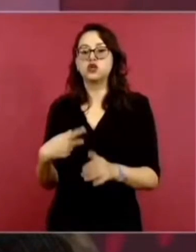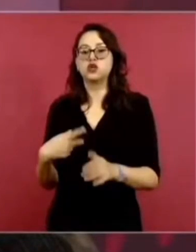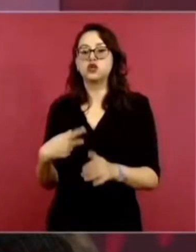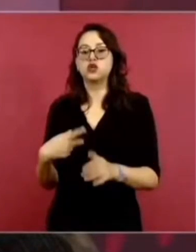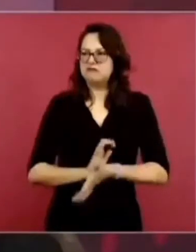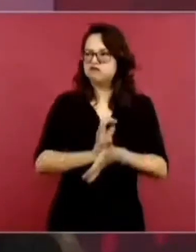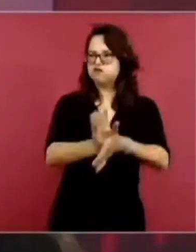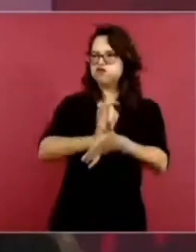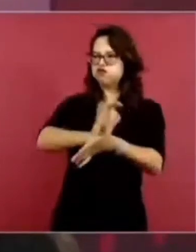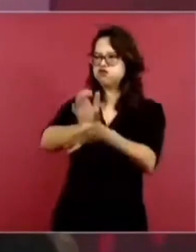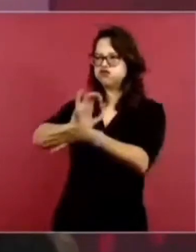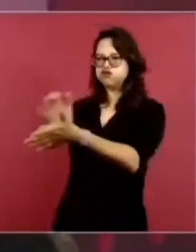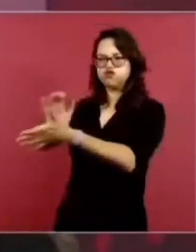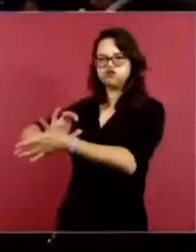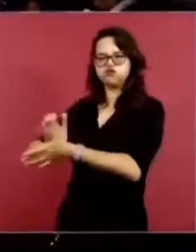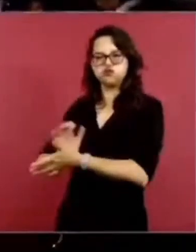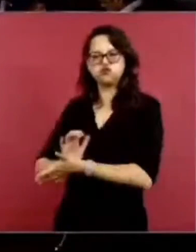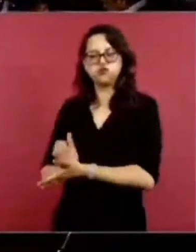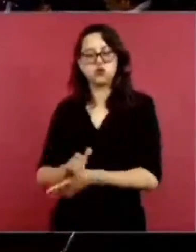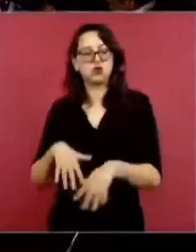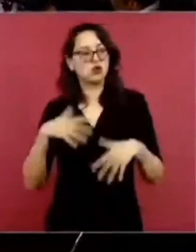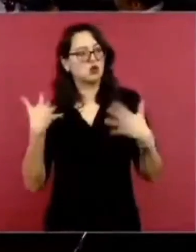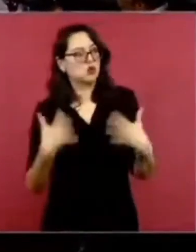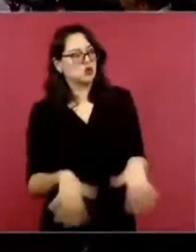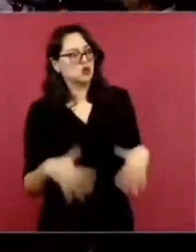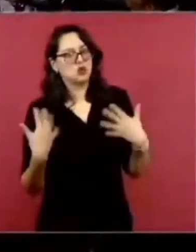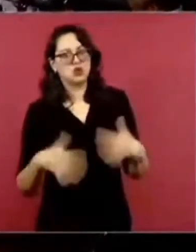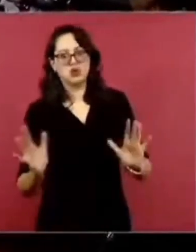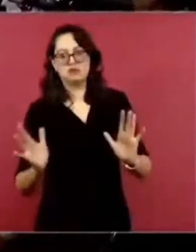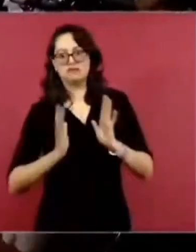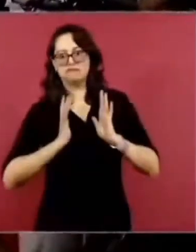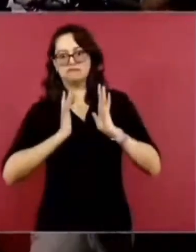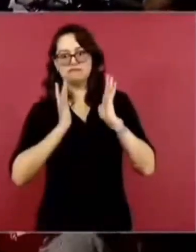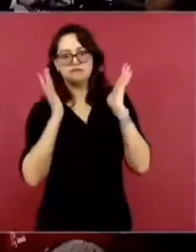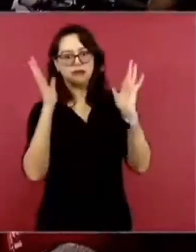Pero salió como no imaginábamos.